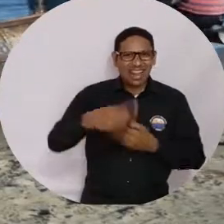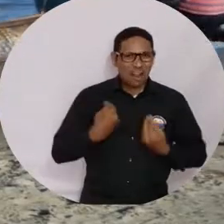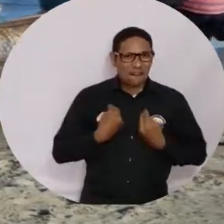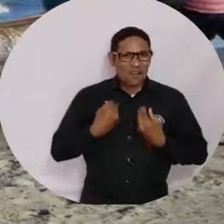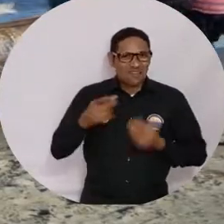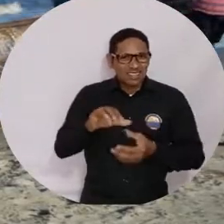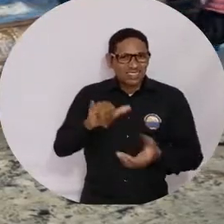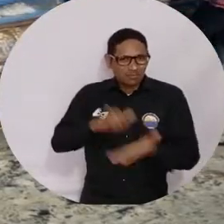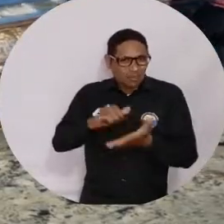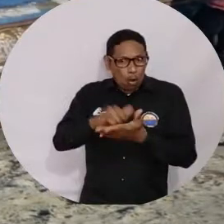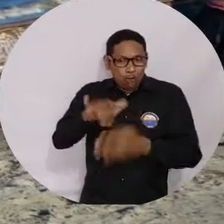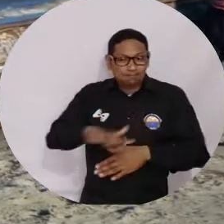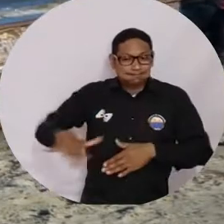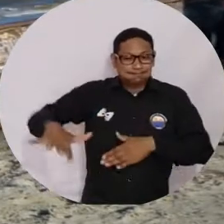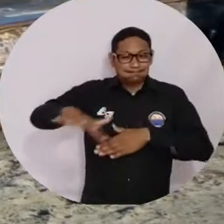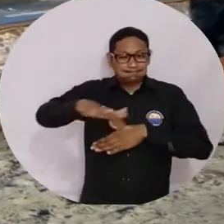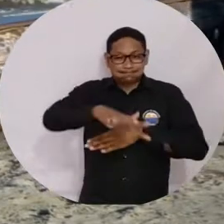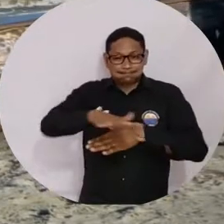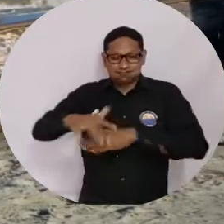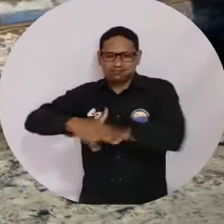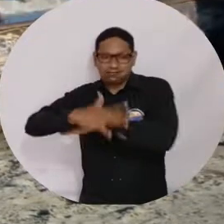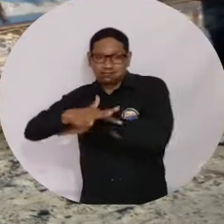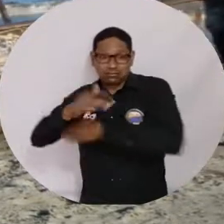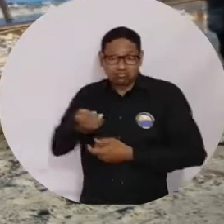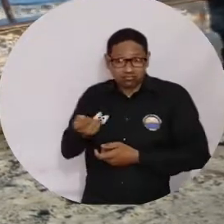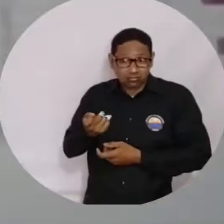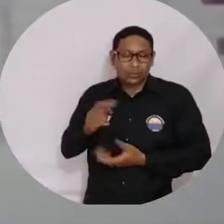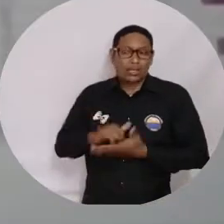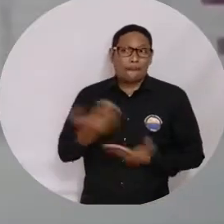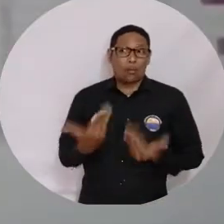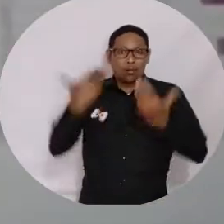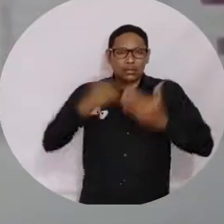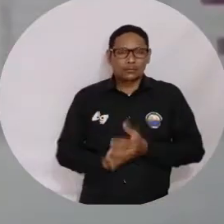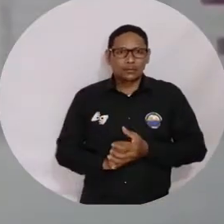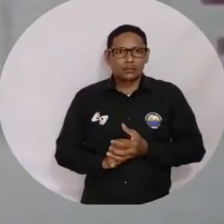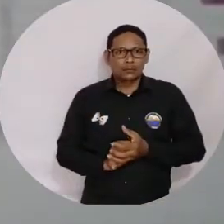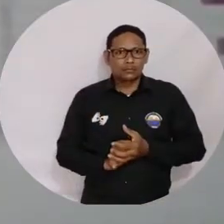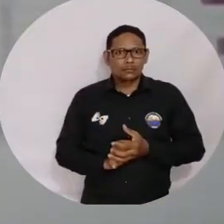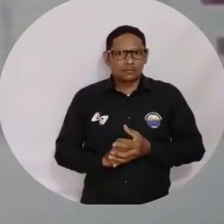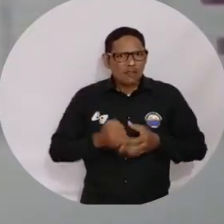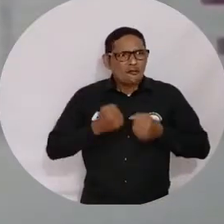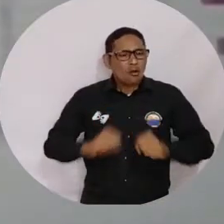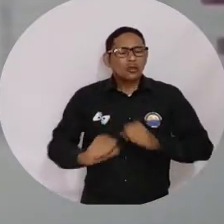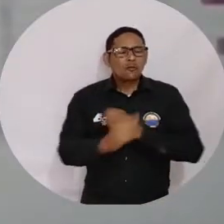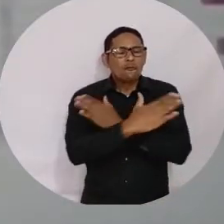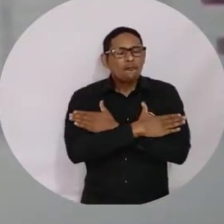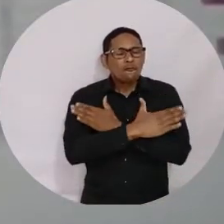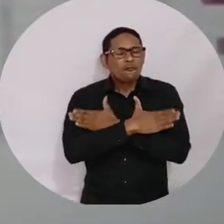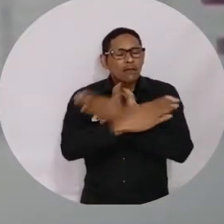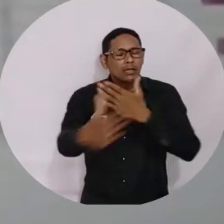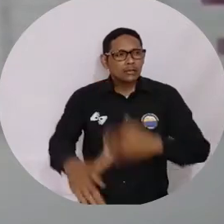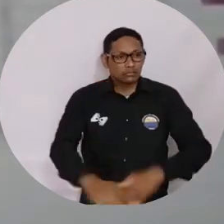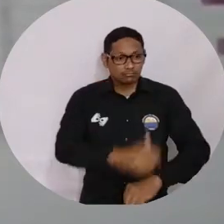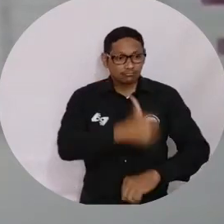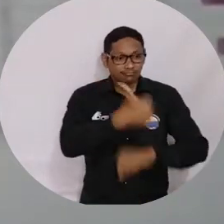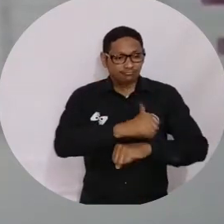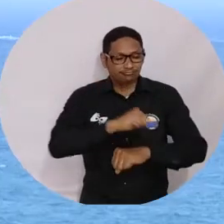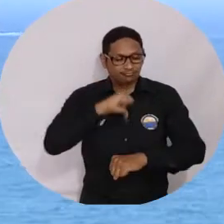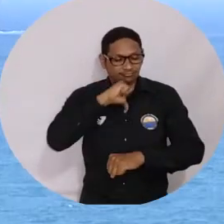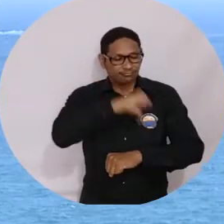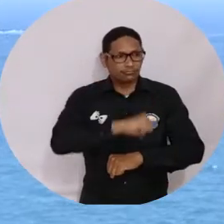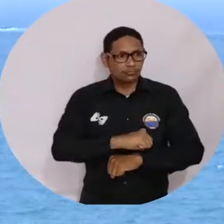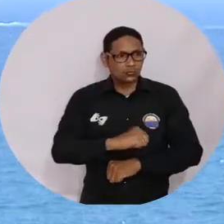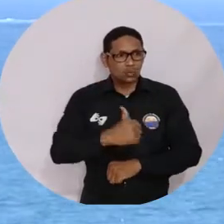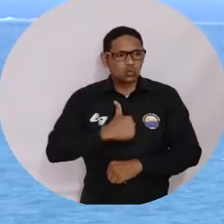que viven en estas áreas estratégicas. De la pertinencia de este esfuerzo, mi felicitación a Pablo Vela, rector.